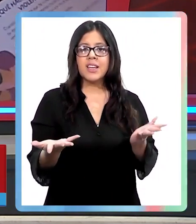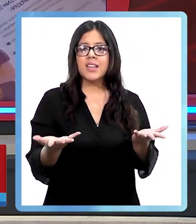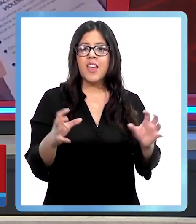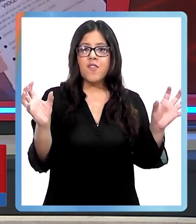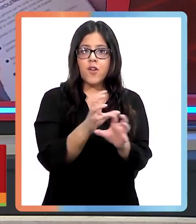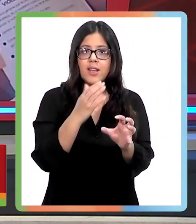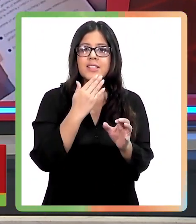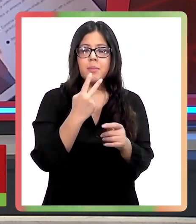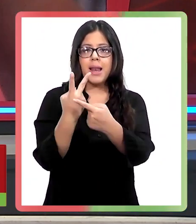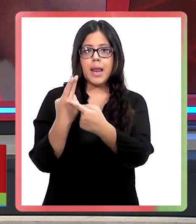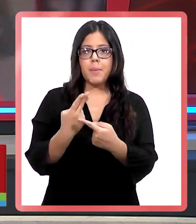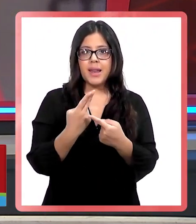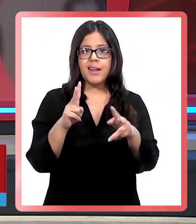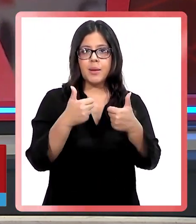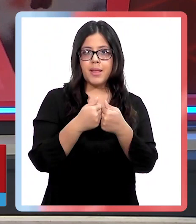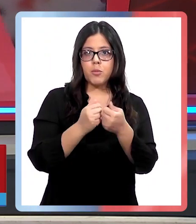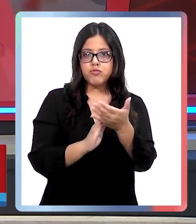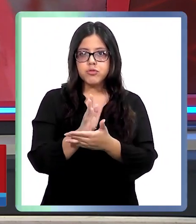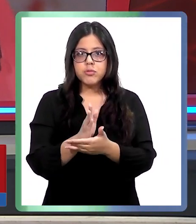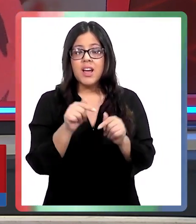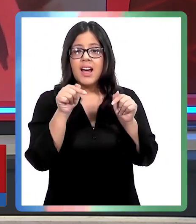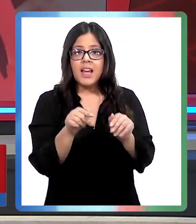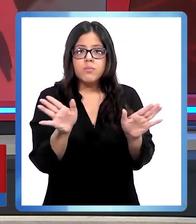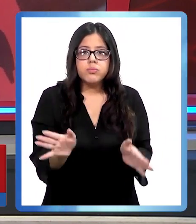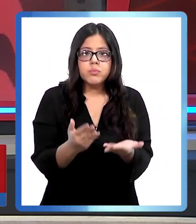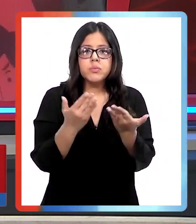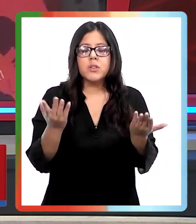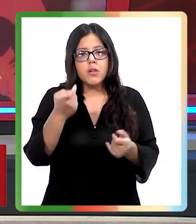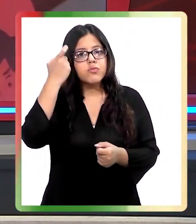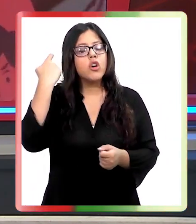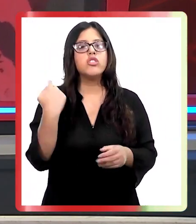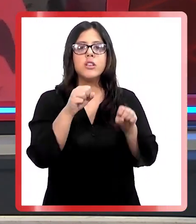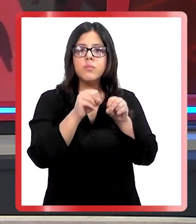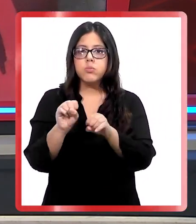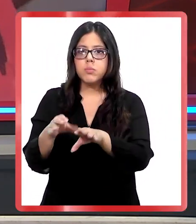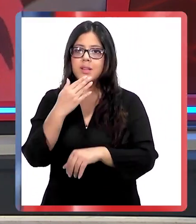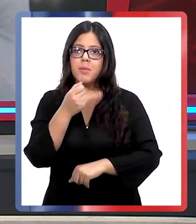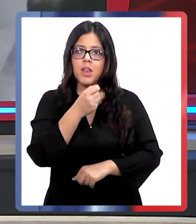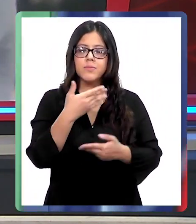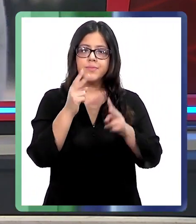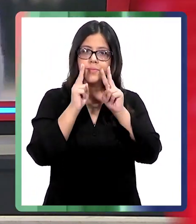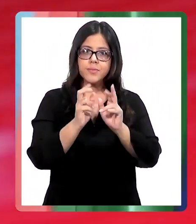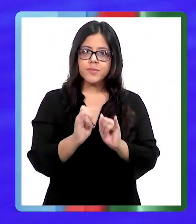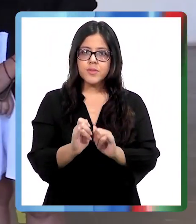desde el pololeo. La idea es impulsar la concientización y las denuncias. BTV2 con este informe.